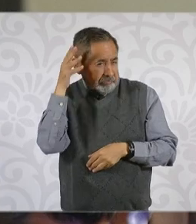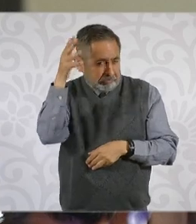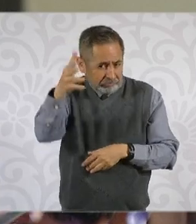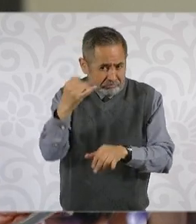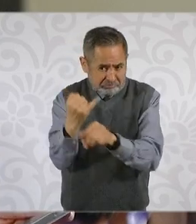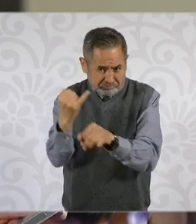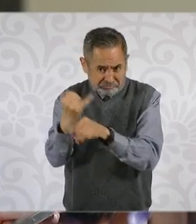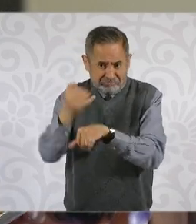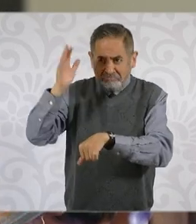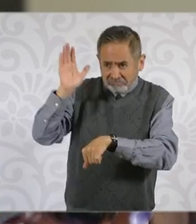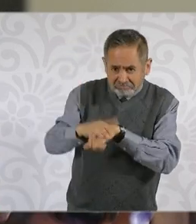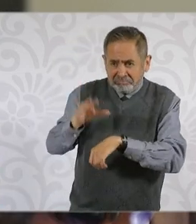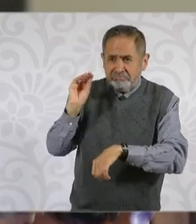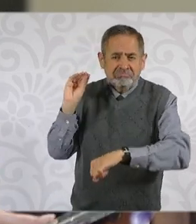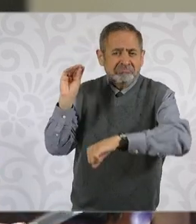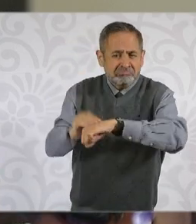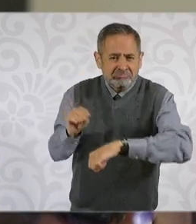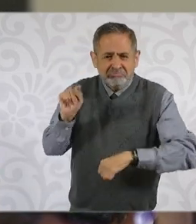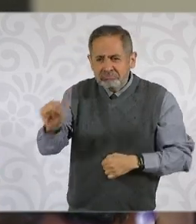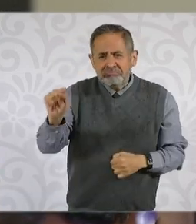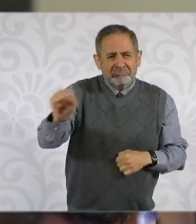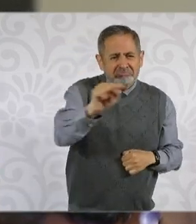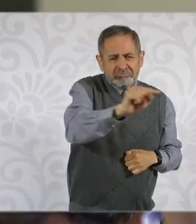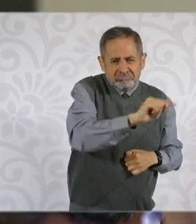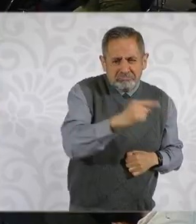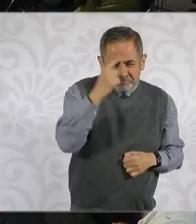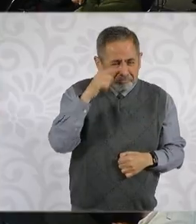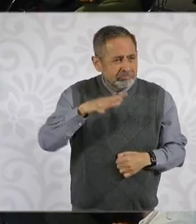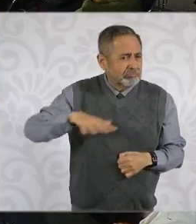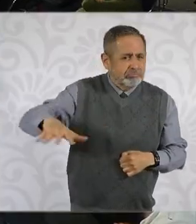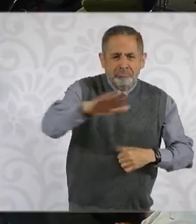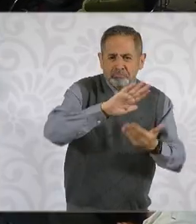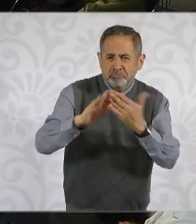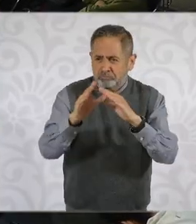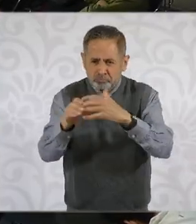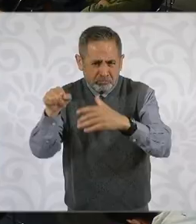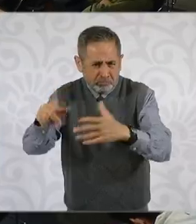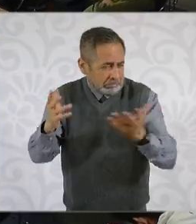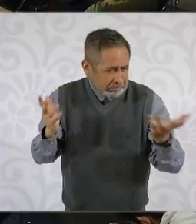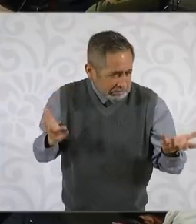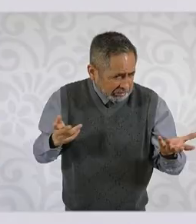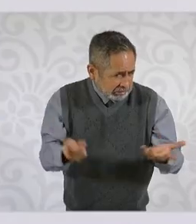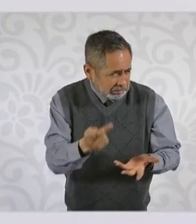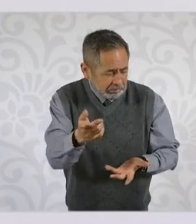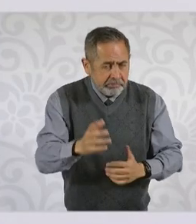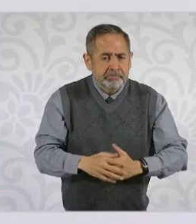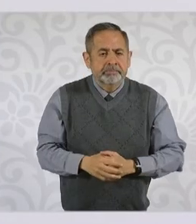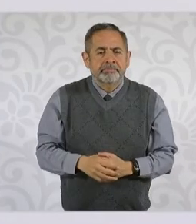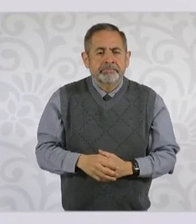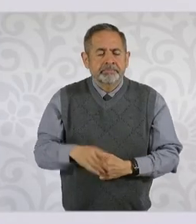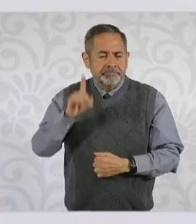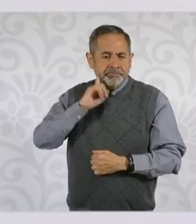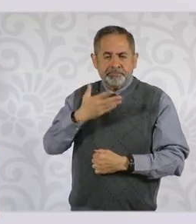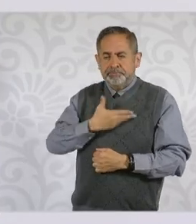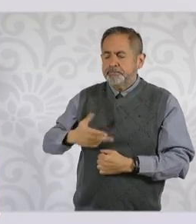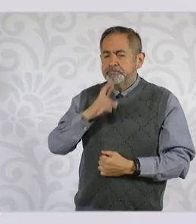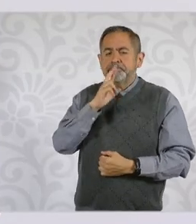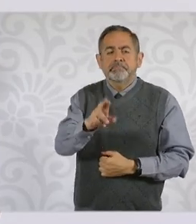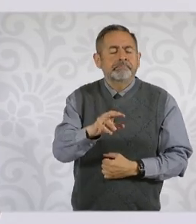a más comunidades, a regiones más alejadas? Sí, la modificación a la